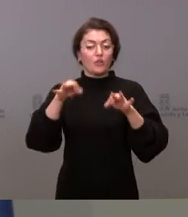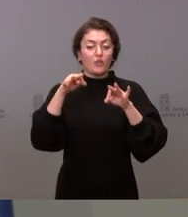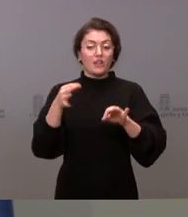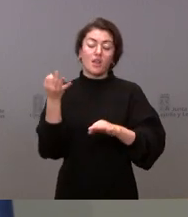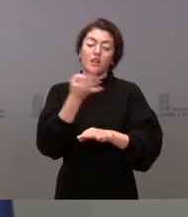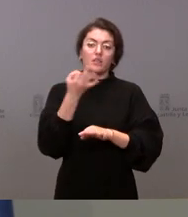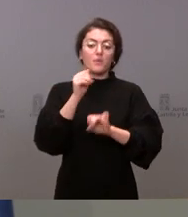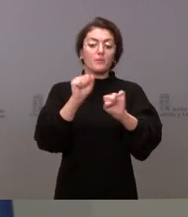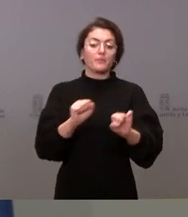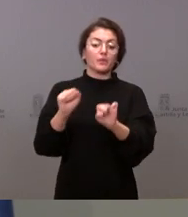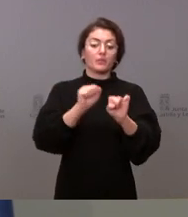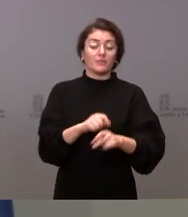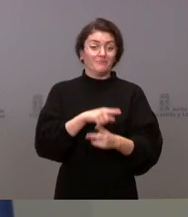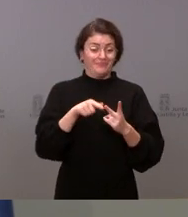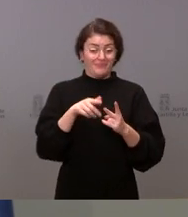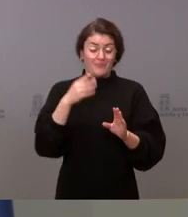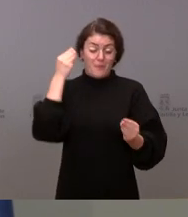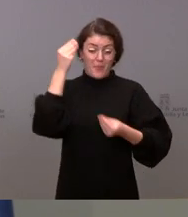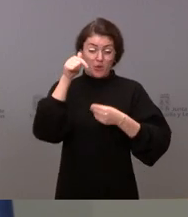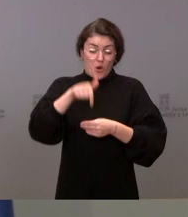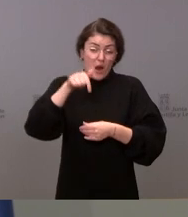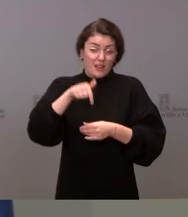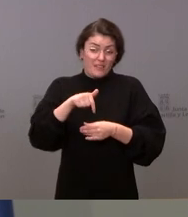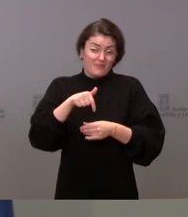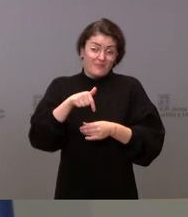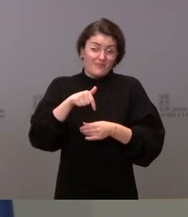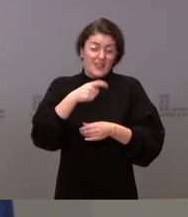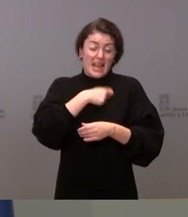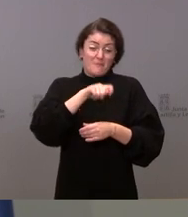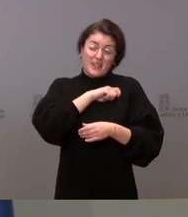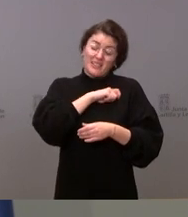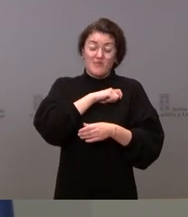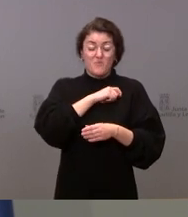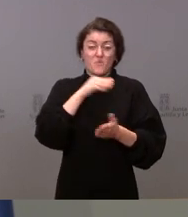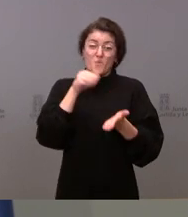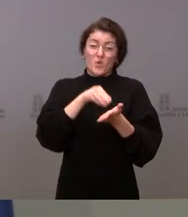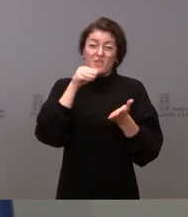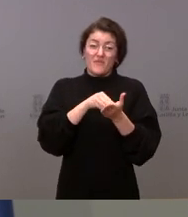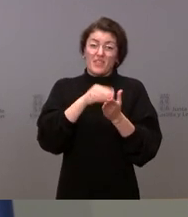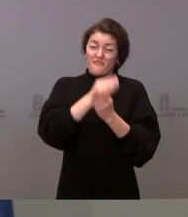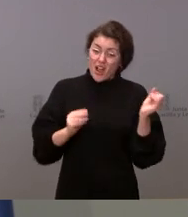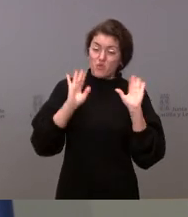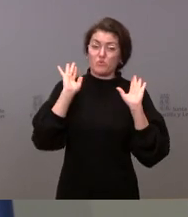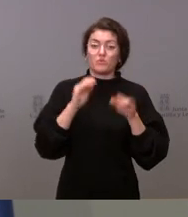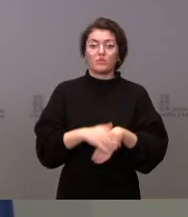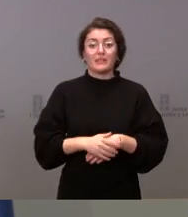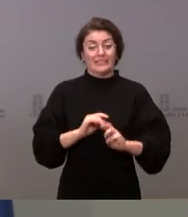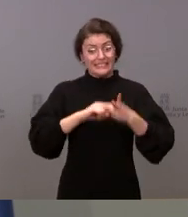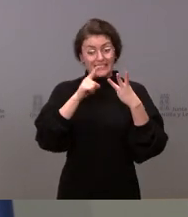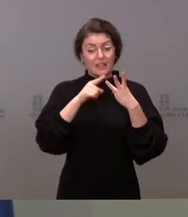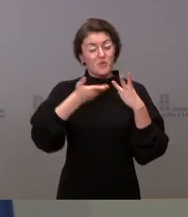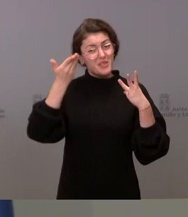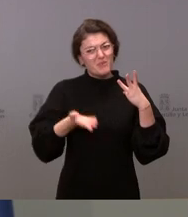desgraciadamente, este país ha fallado en muchas ocasiones. Pero lo tercero e igual de importante